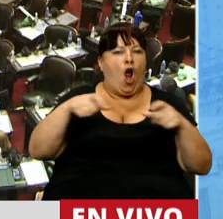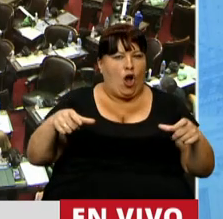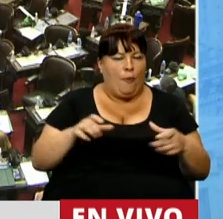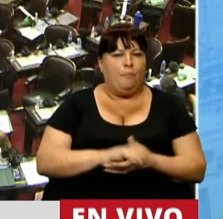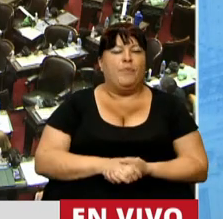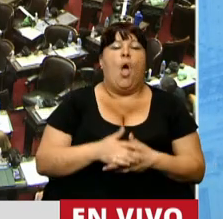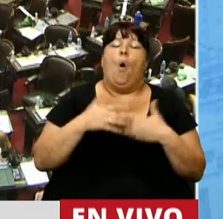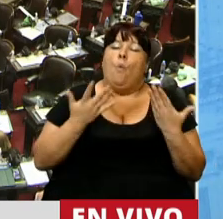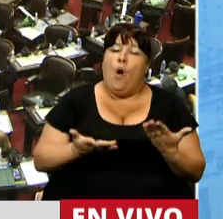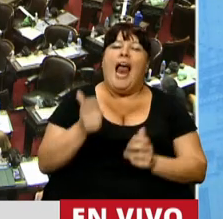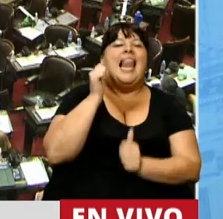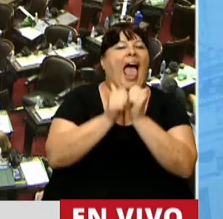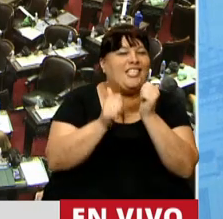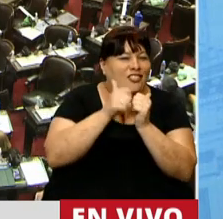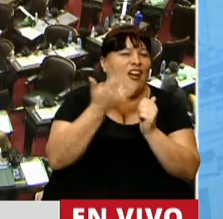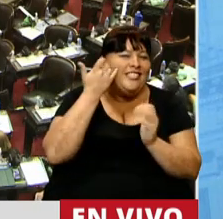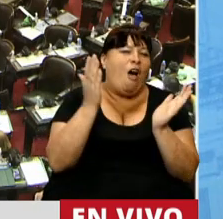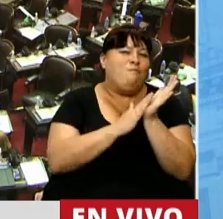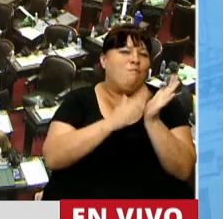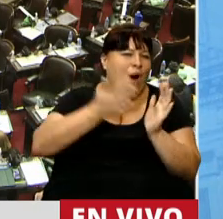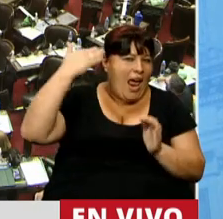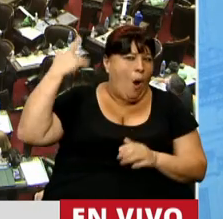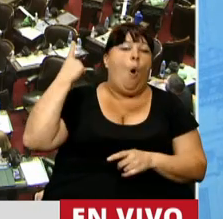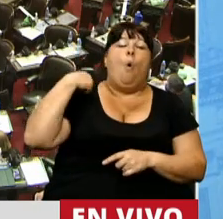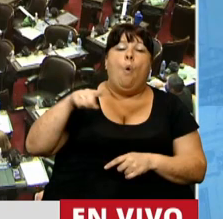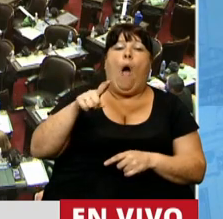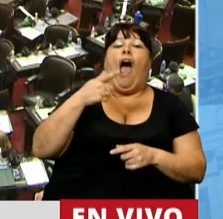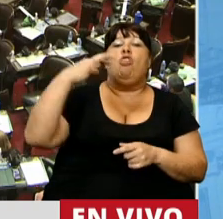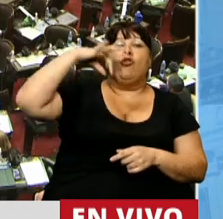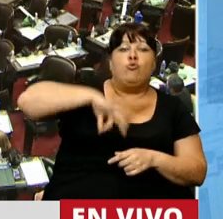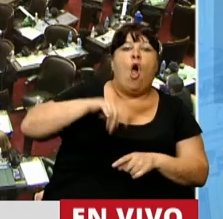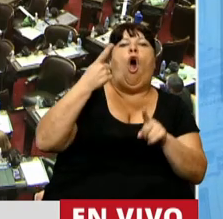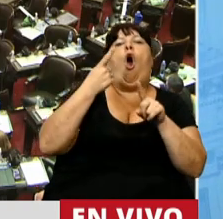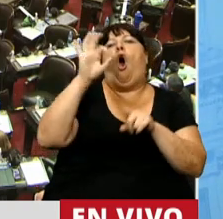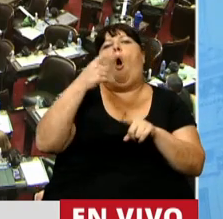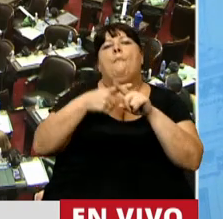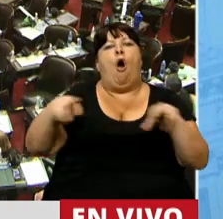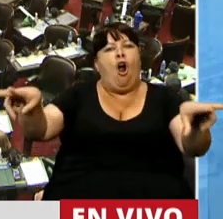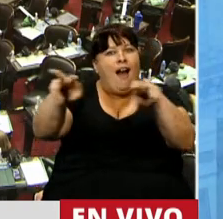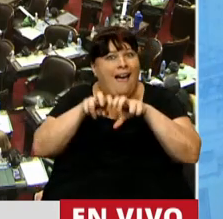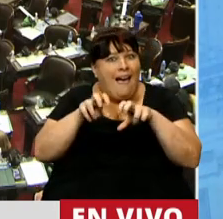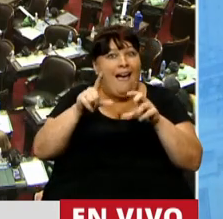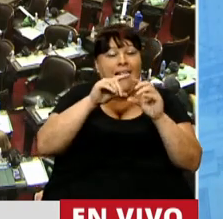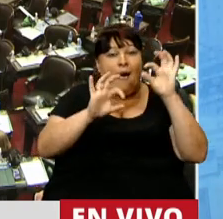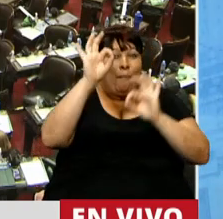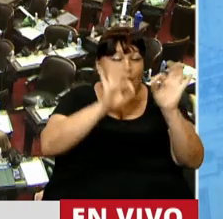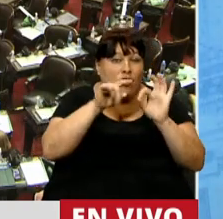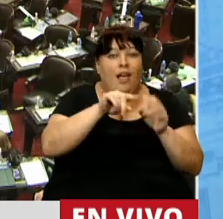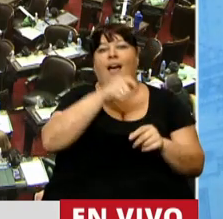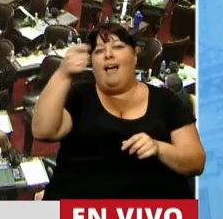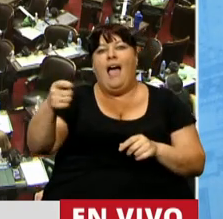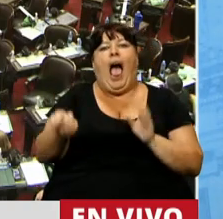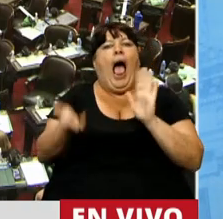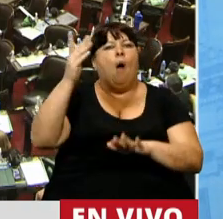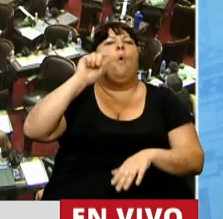Entonces, la historia nos demuestra que cada vez que se aplicó por salario o por recaudación, las fórmulas o los